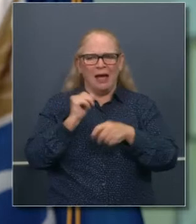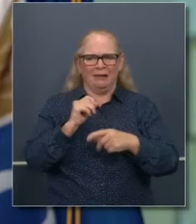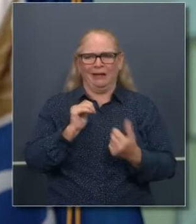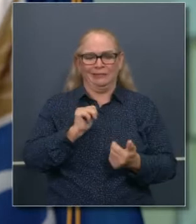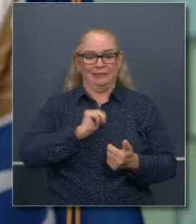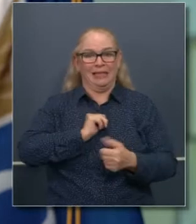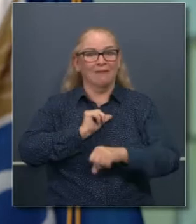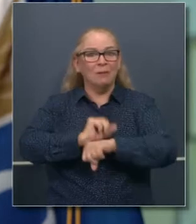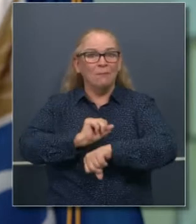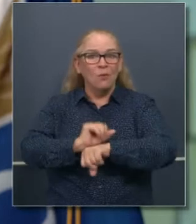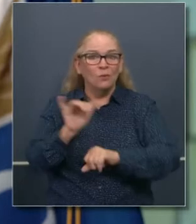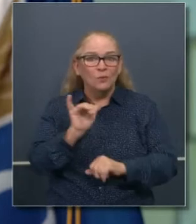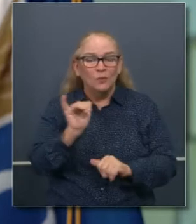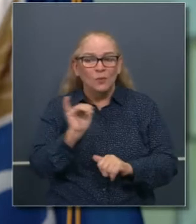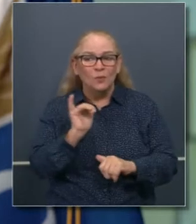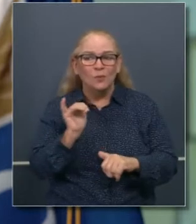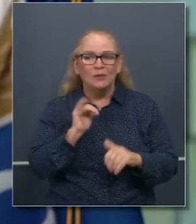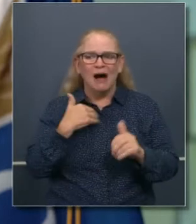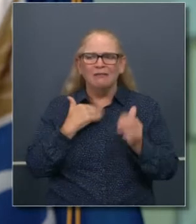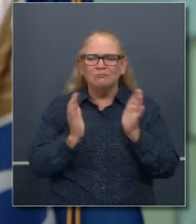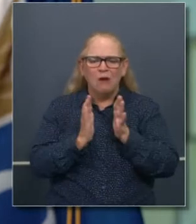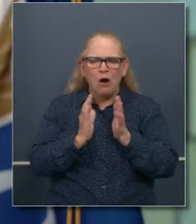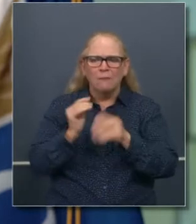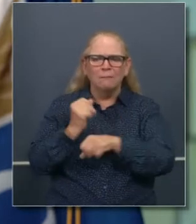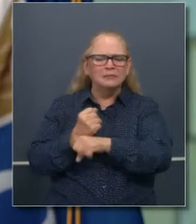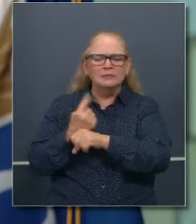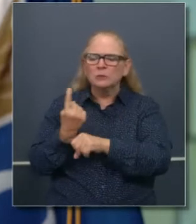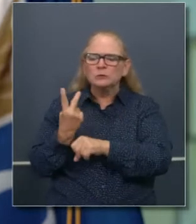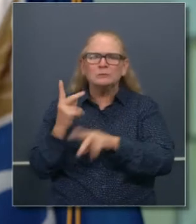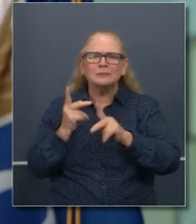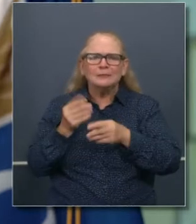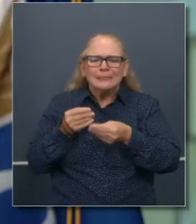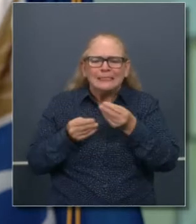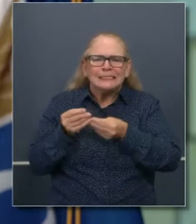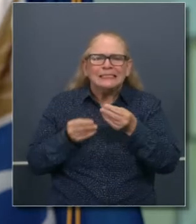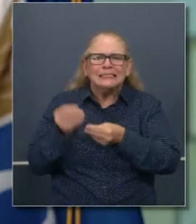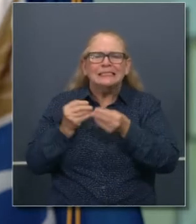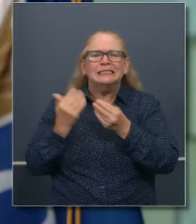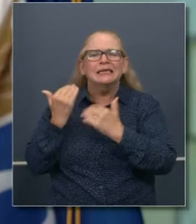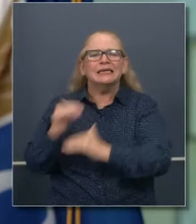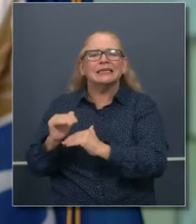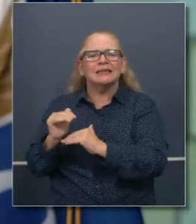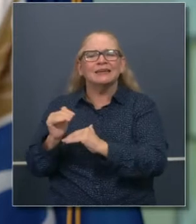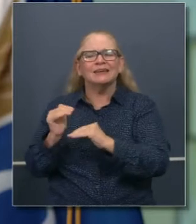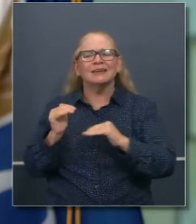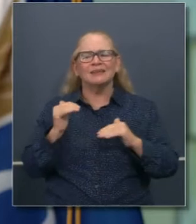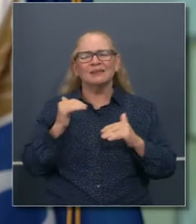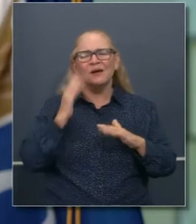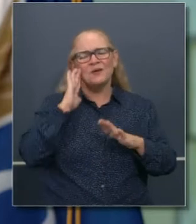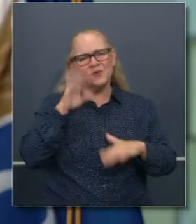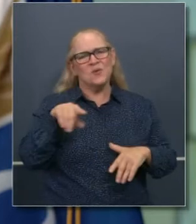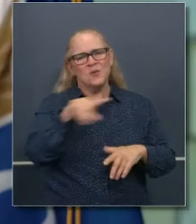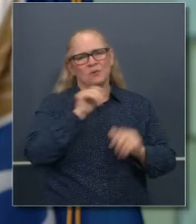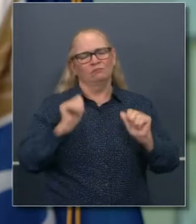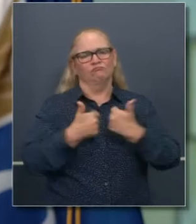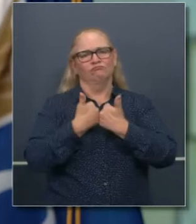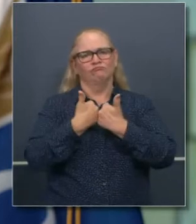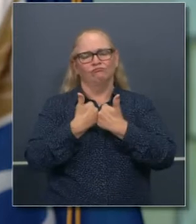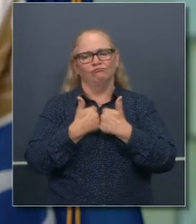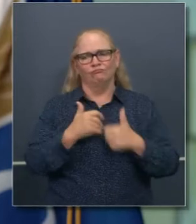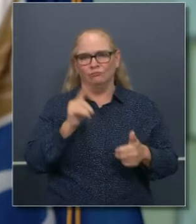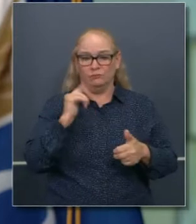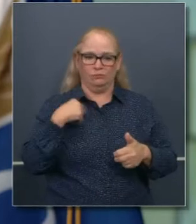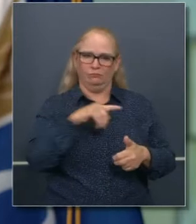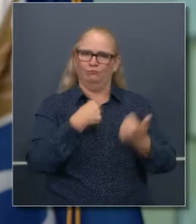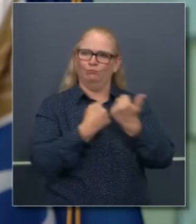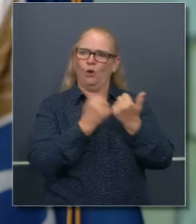a sí mismos, tal vez con un solo empleado o dos, pero incluso los empleados mismos que también están siendo apoyados por